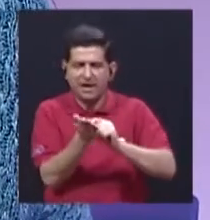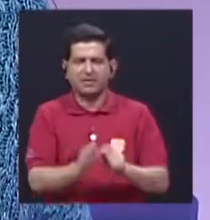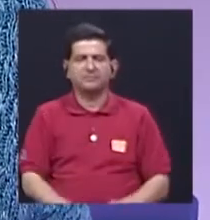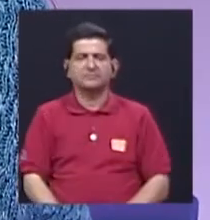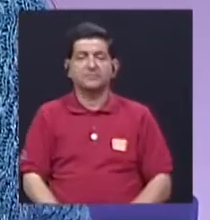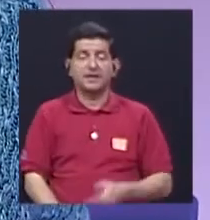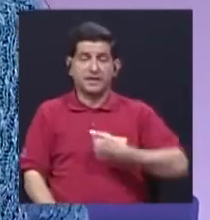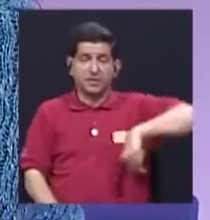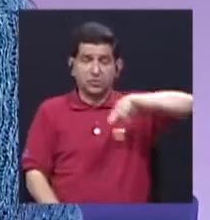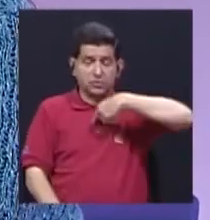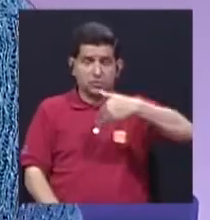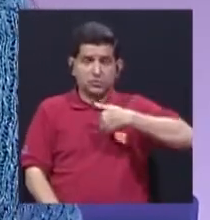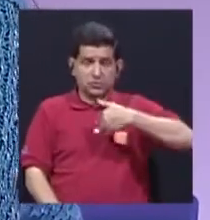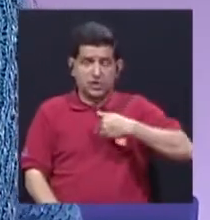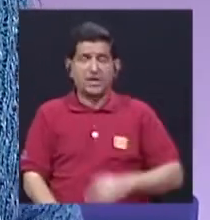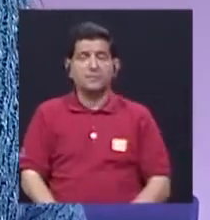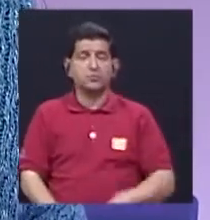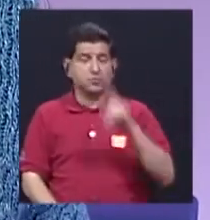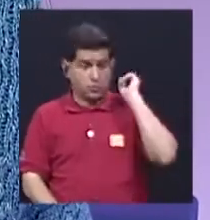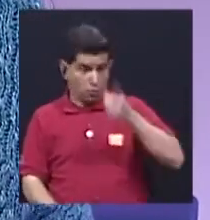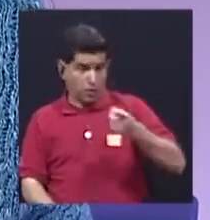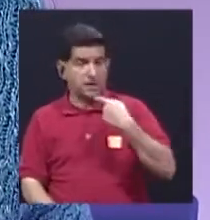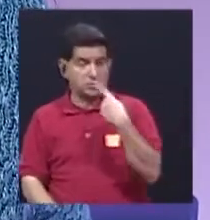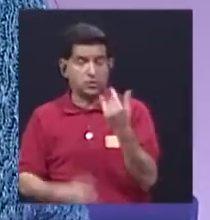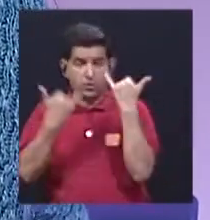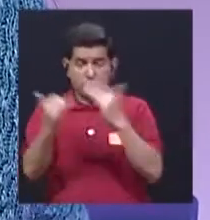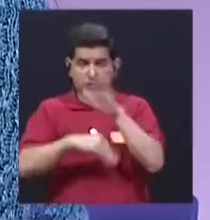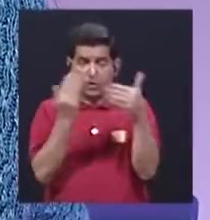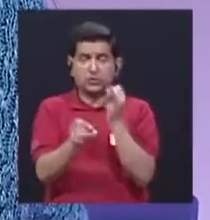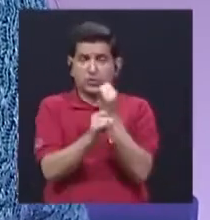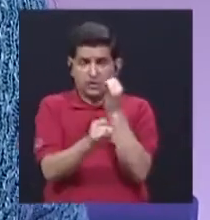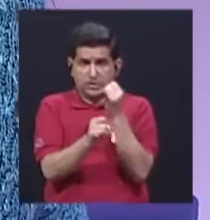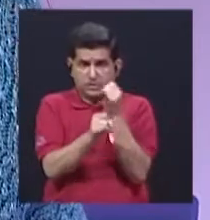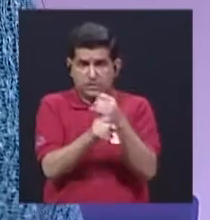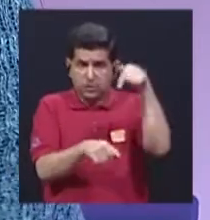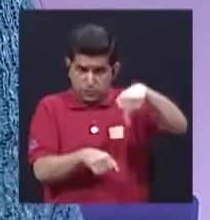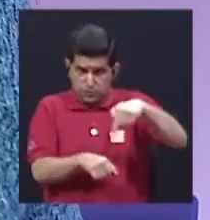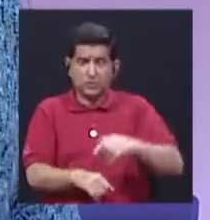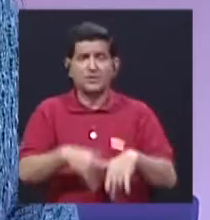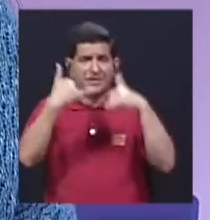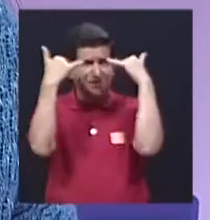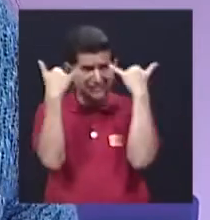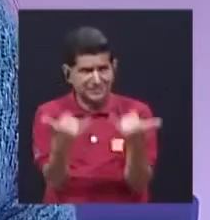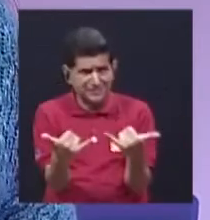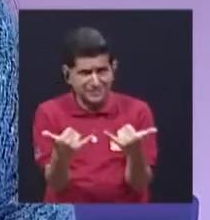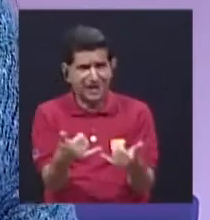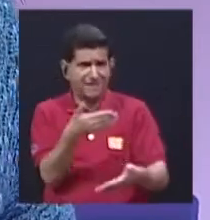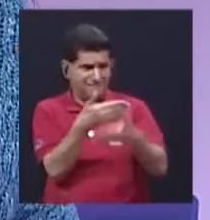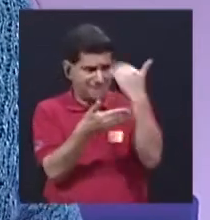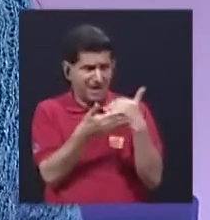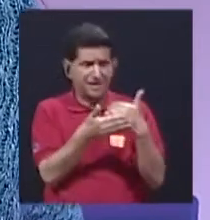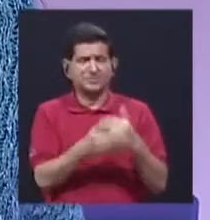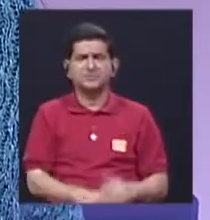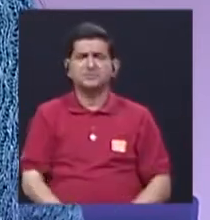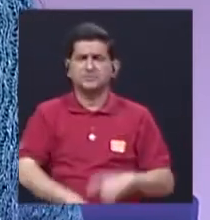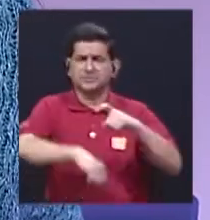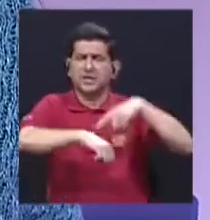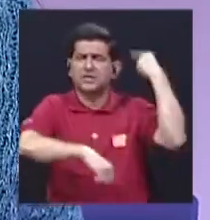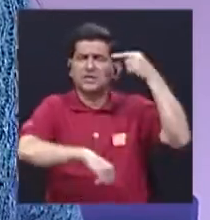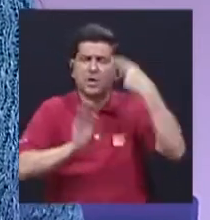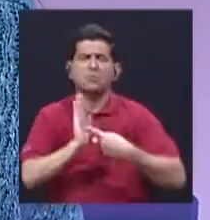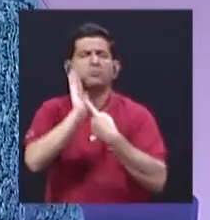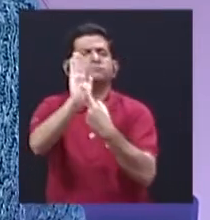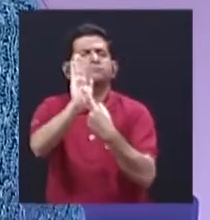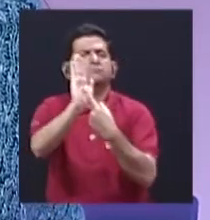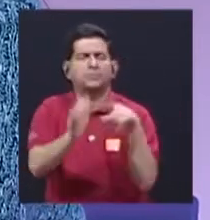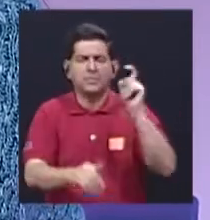la obligación, además esto lo ha señalado toda la institucionalidad, se lo ha, digamos, puesto en plazos al gobierno para